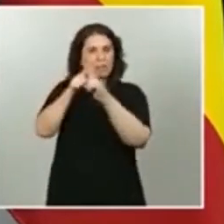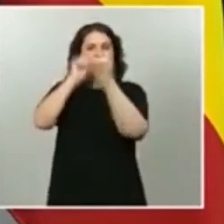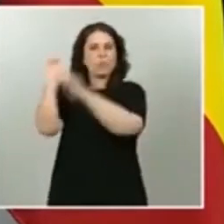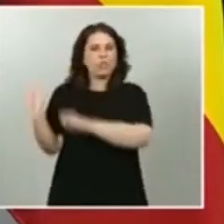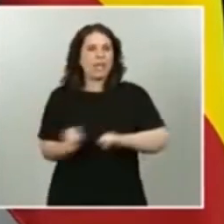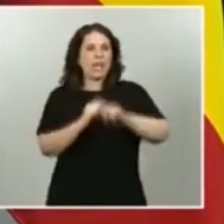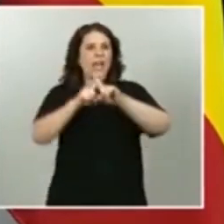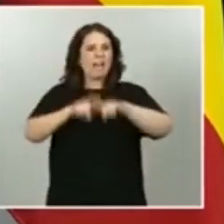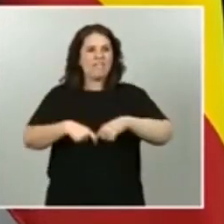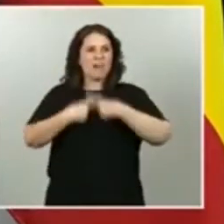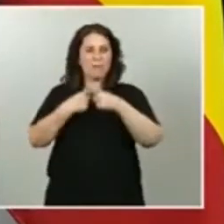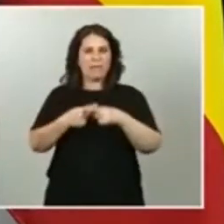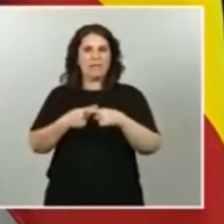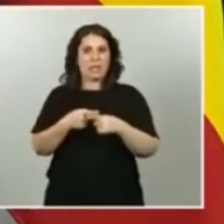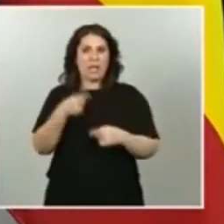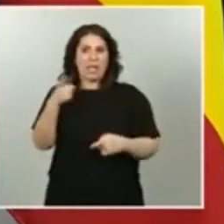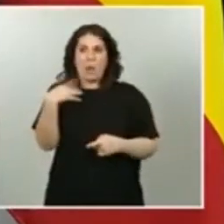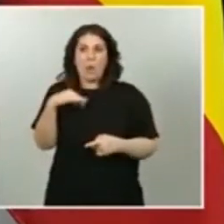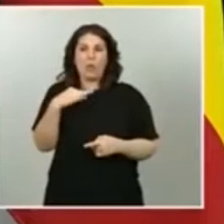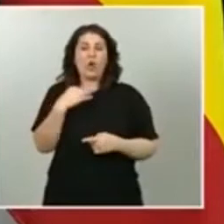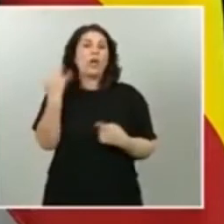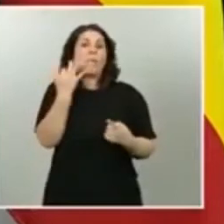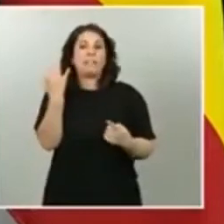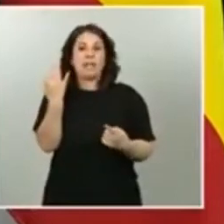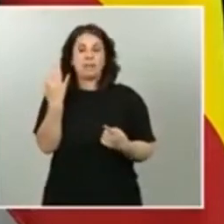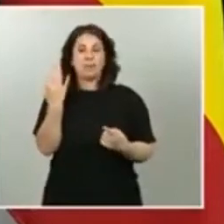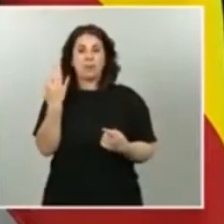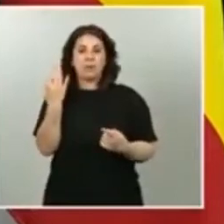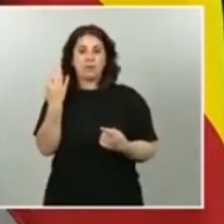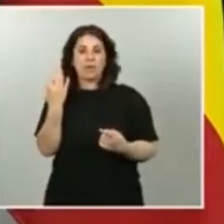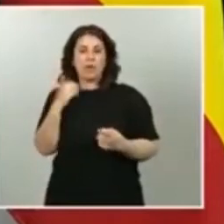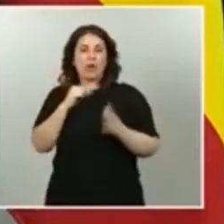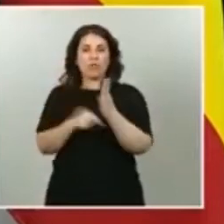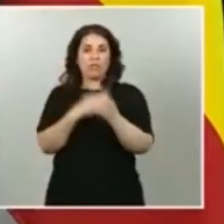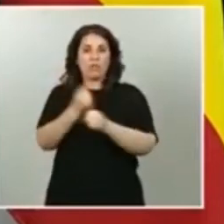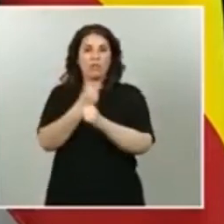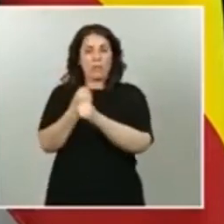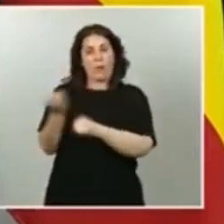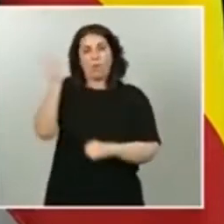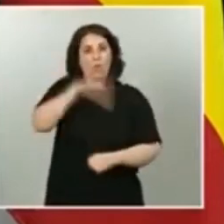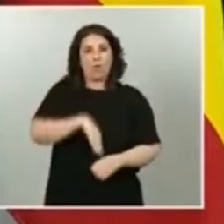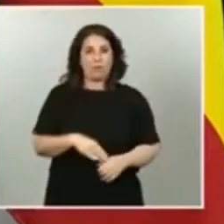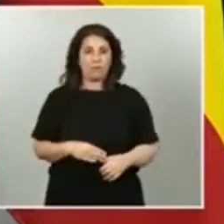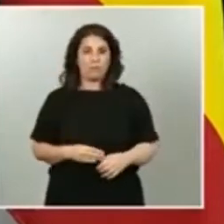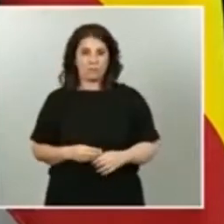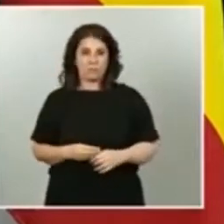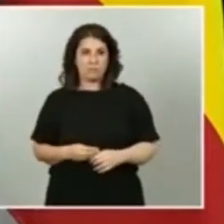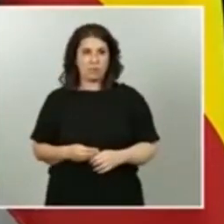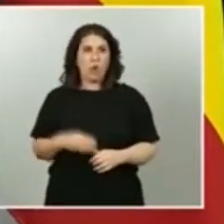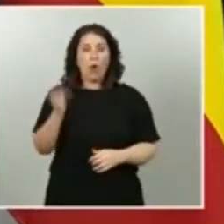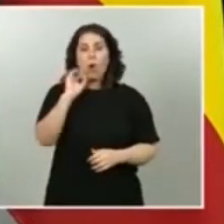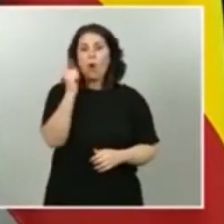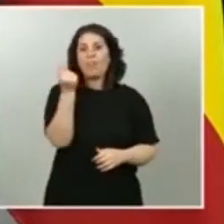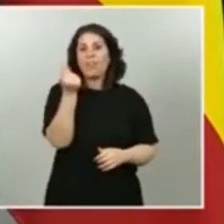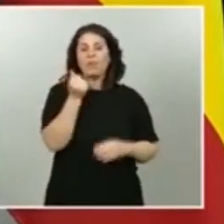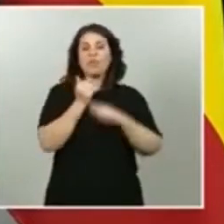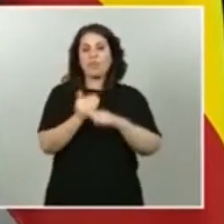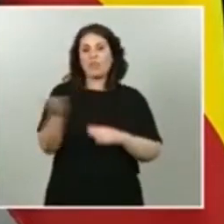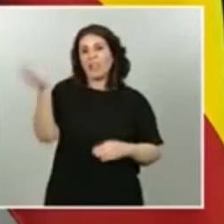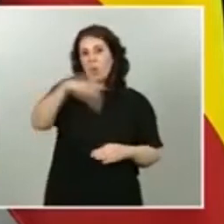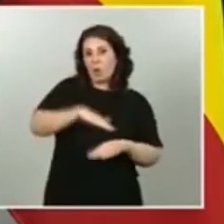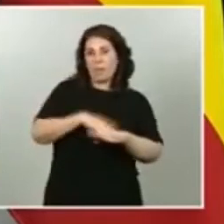único delito es no tener la suerte y la seguridad de un contrato de trabajo, o no tener suficiente dinero para pagar el alquiler,